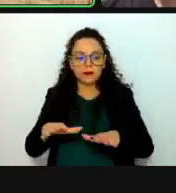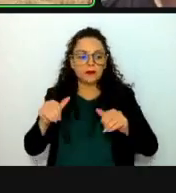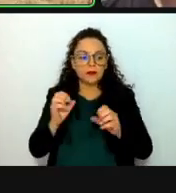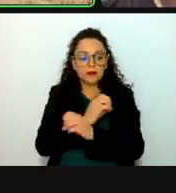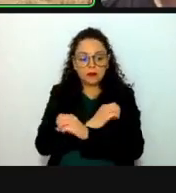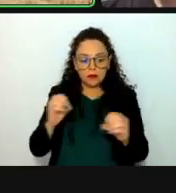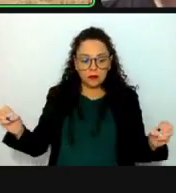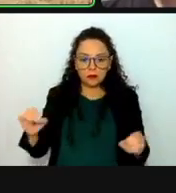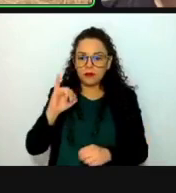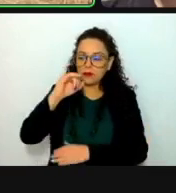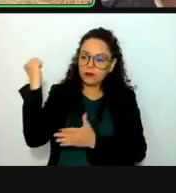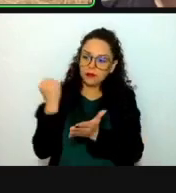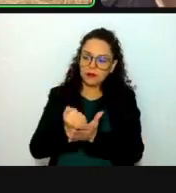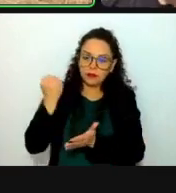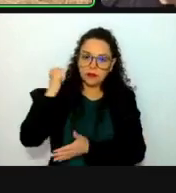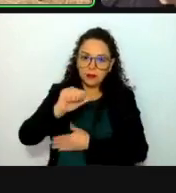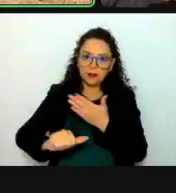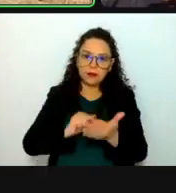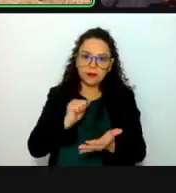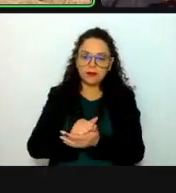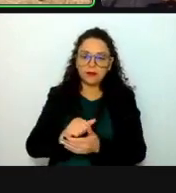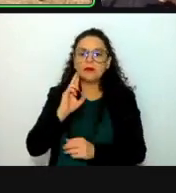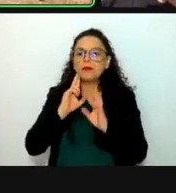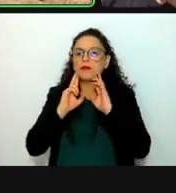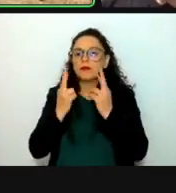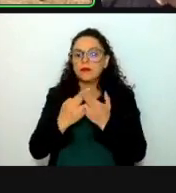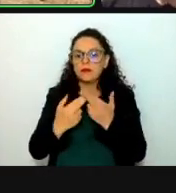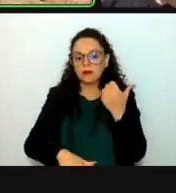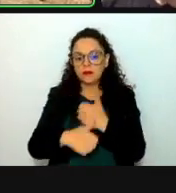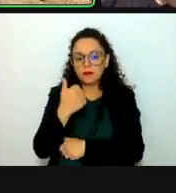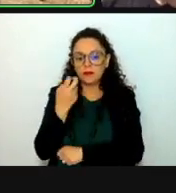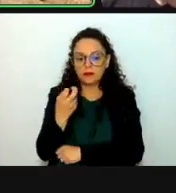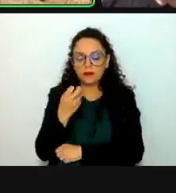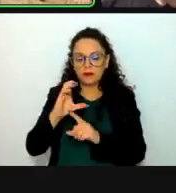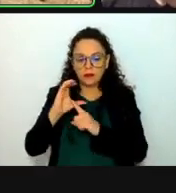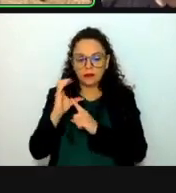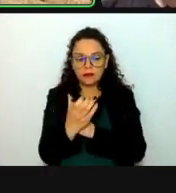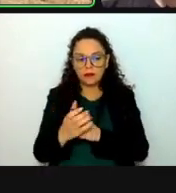aprobada el acta de la décimo primera sesión ordinaria de esta comisión.